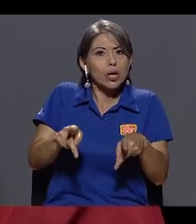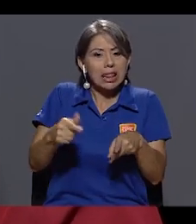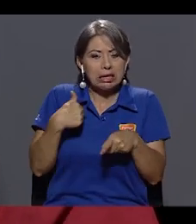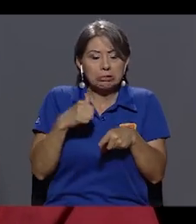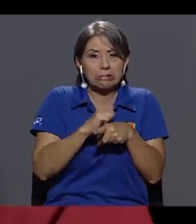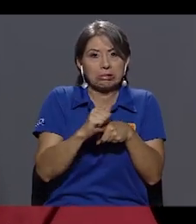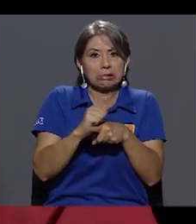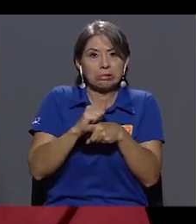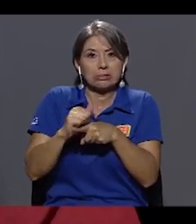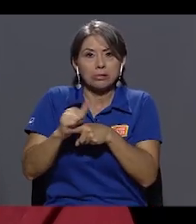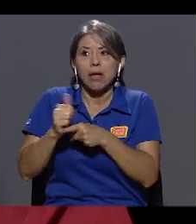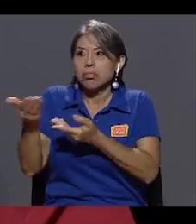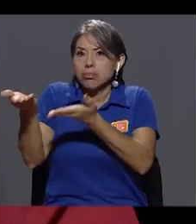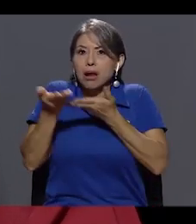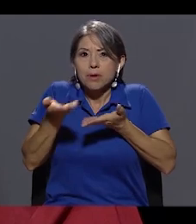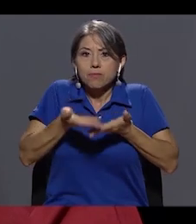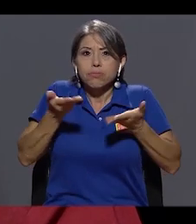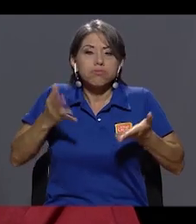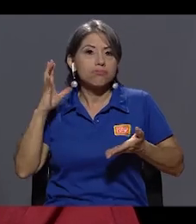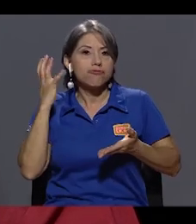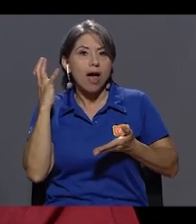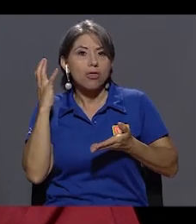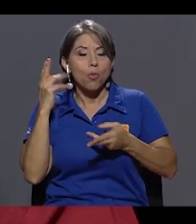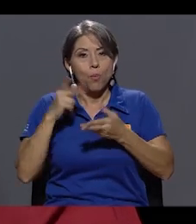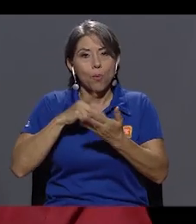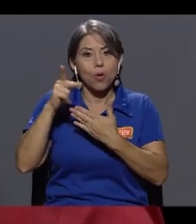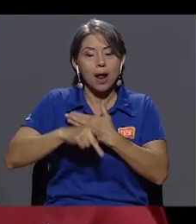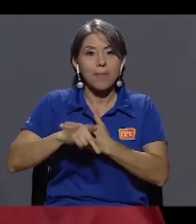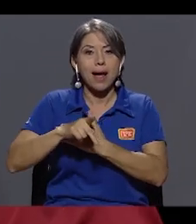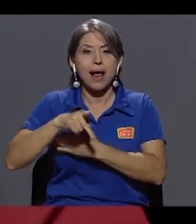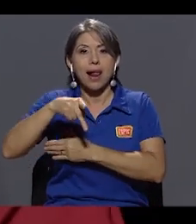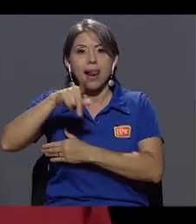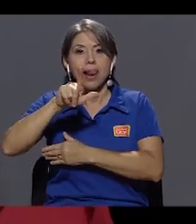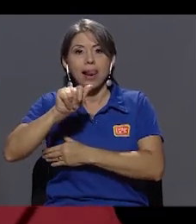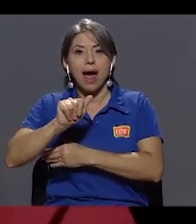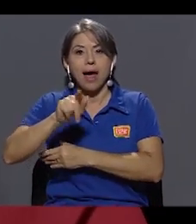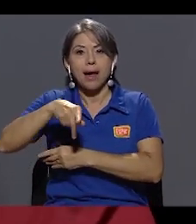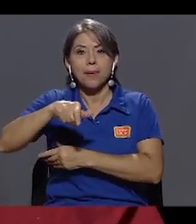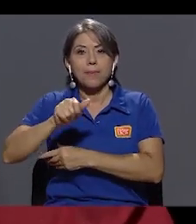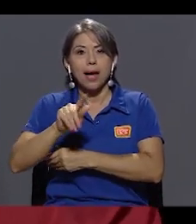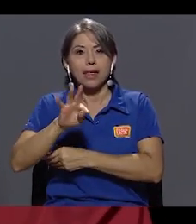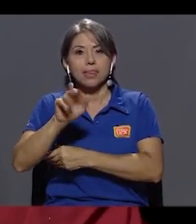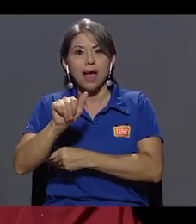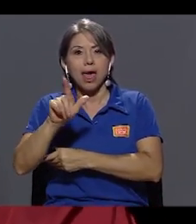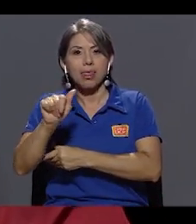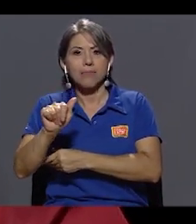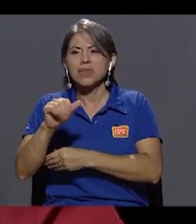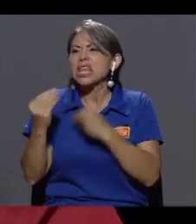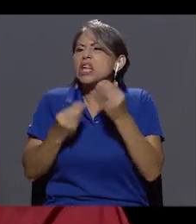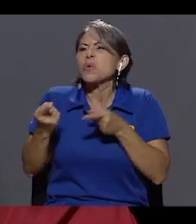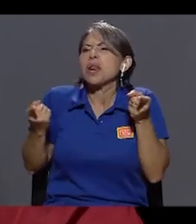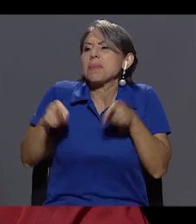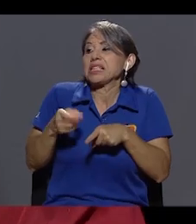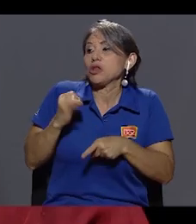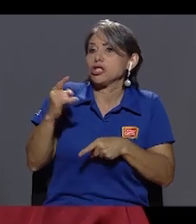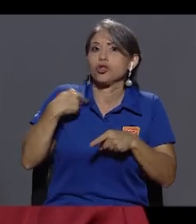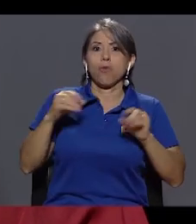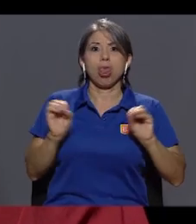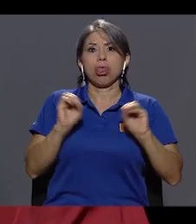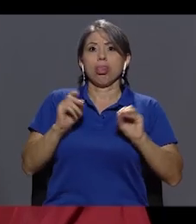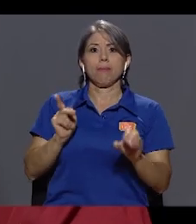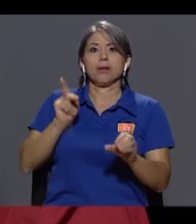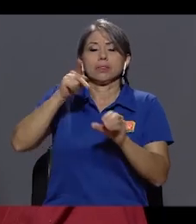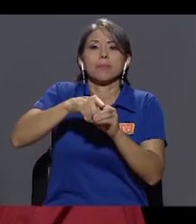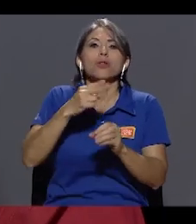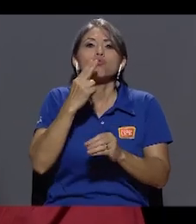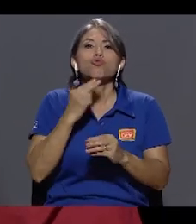mis primeras armas en la radio en la patada? ¿Qué hubiera pasado si yo no hubiera tenido la posibilidad de participar en el programa de televisión de La Dulce